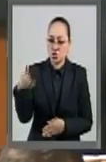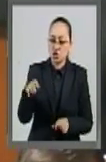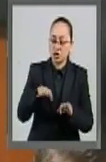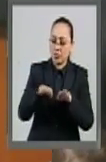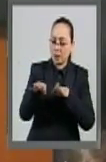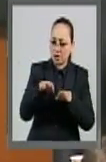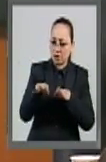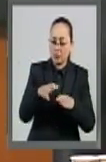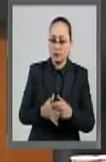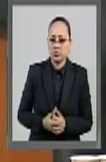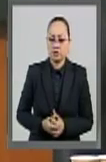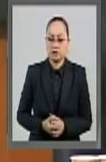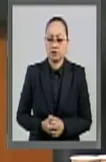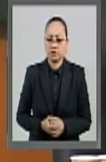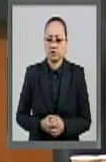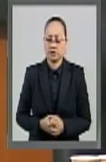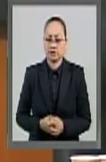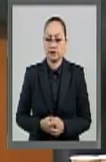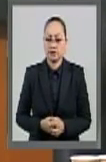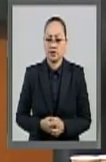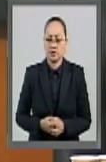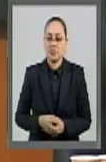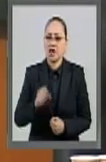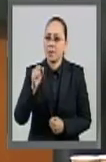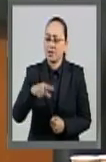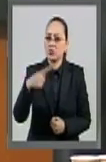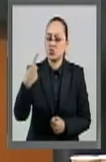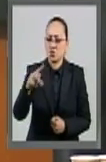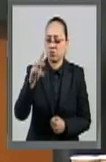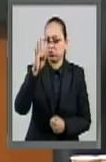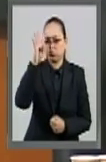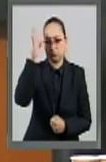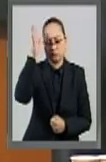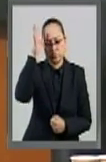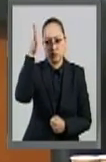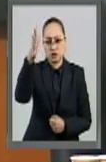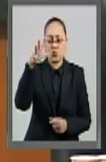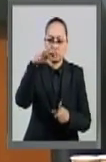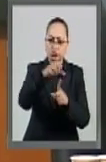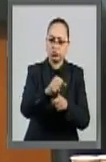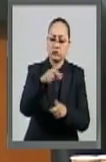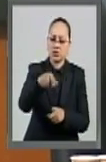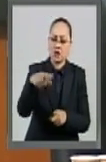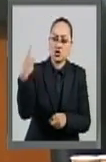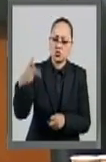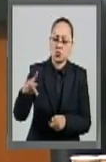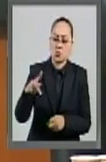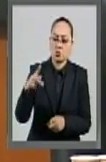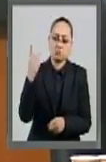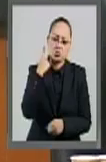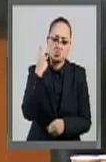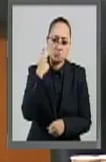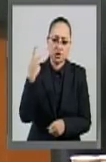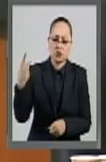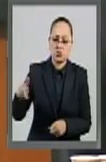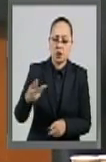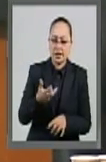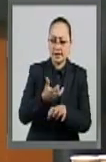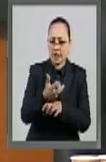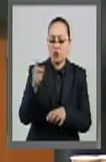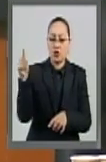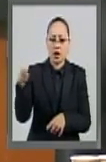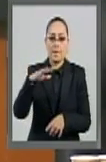y también, claro, la aspiración política en su estado, porque va en